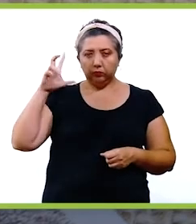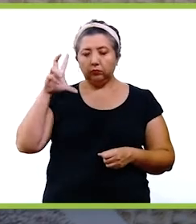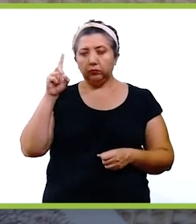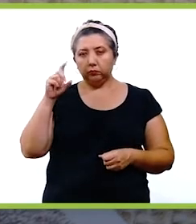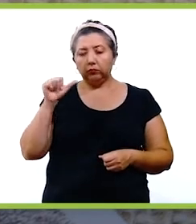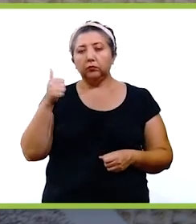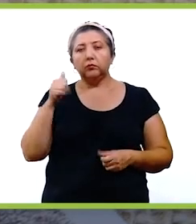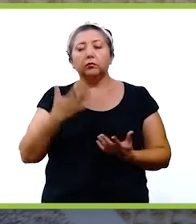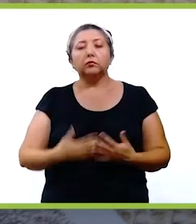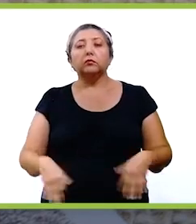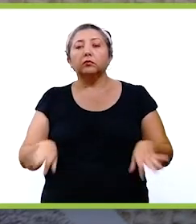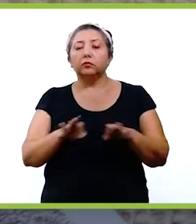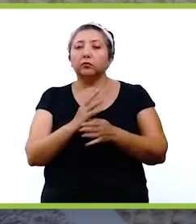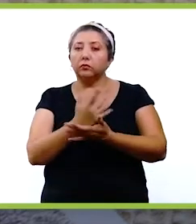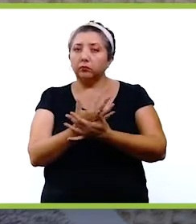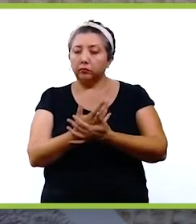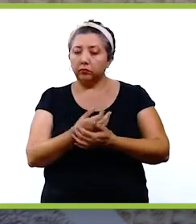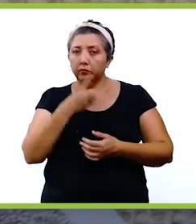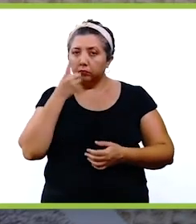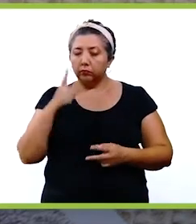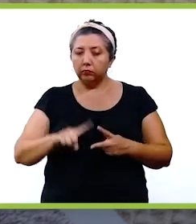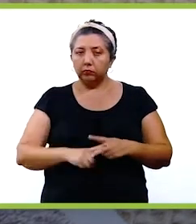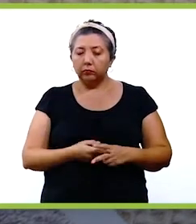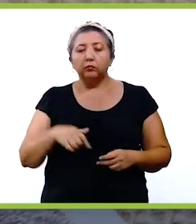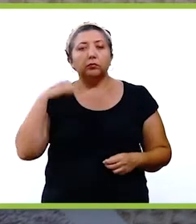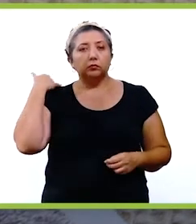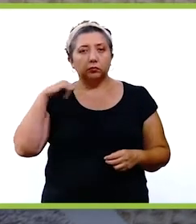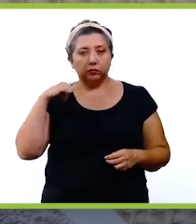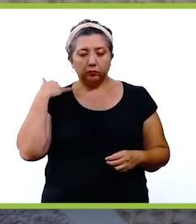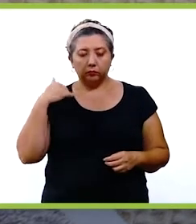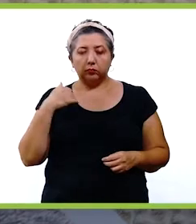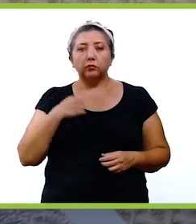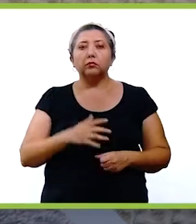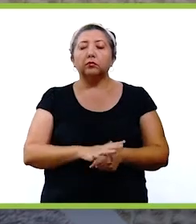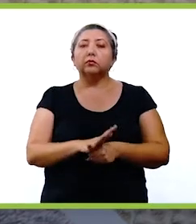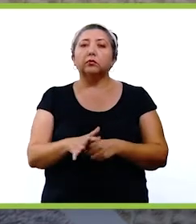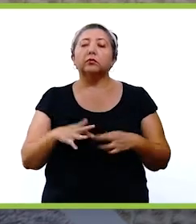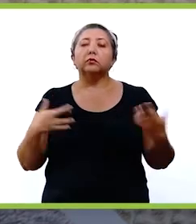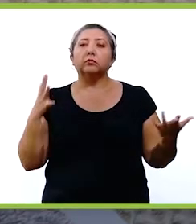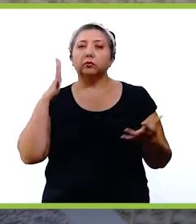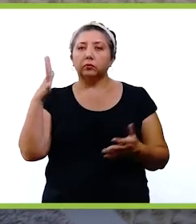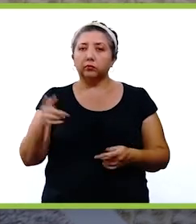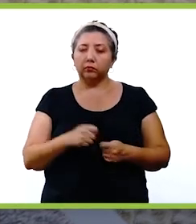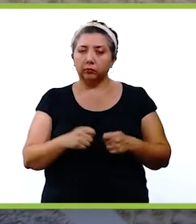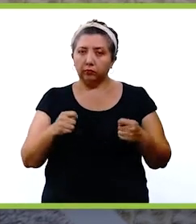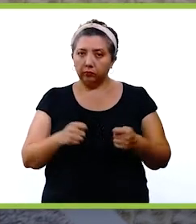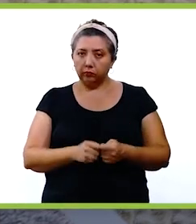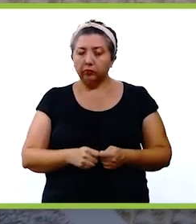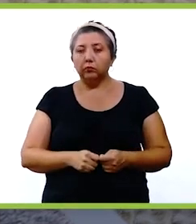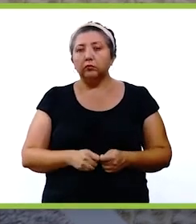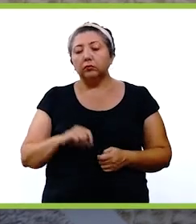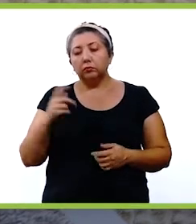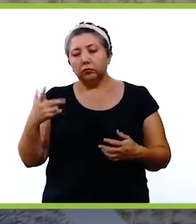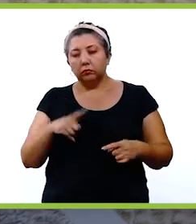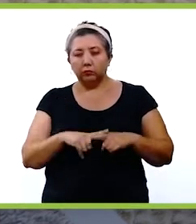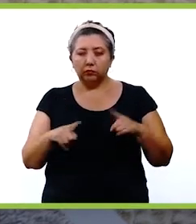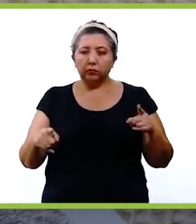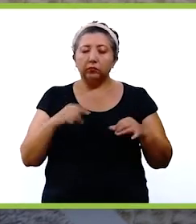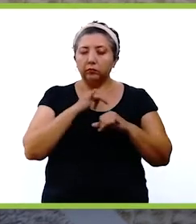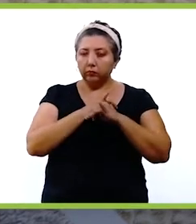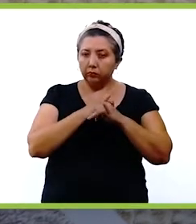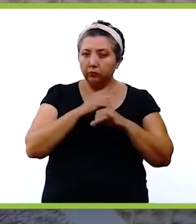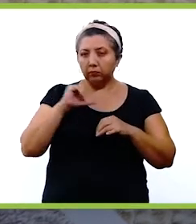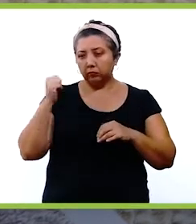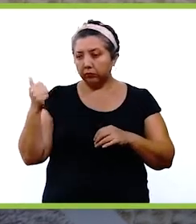también fue un día muy esperado. Inició el ciclo escolar en Yucatán, el cual se realizará tanto de manera híbrida como a